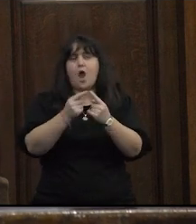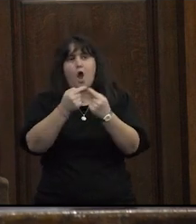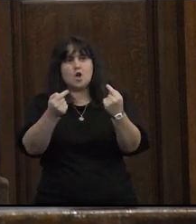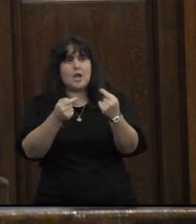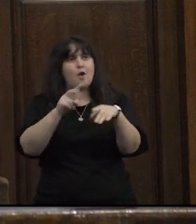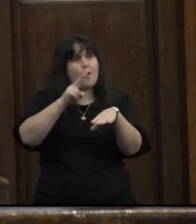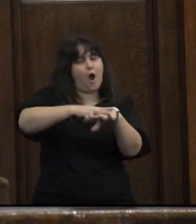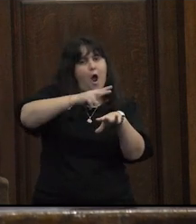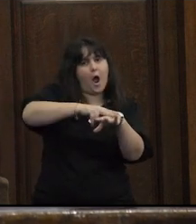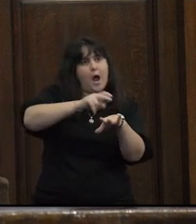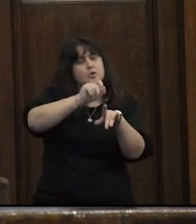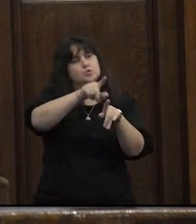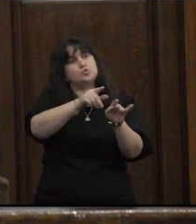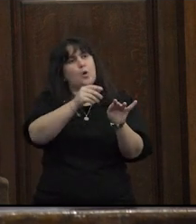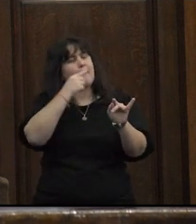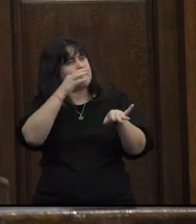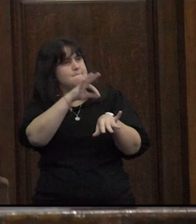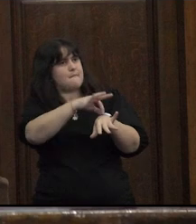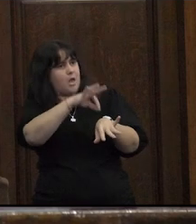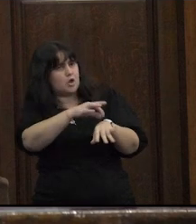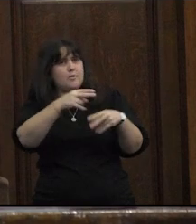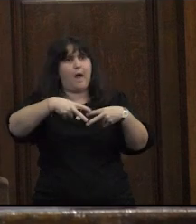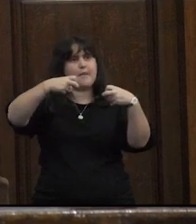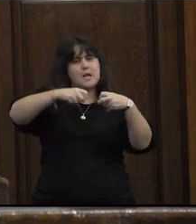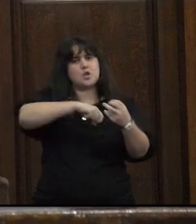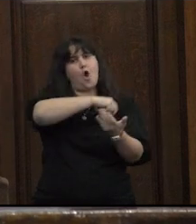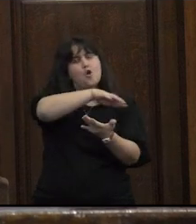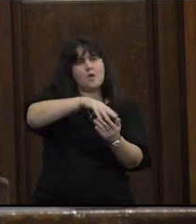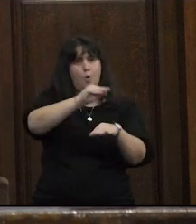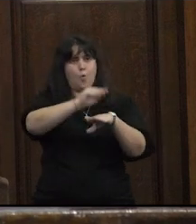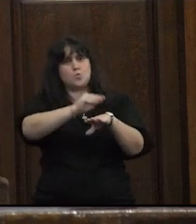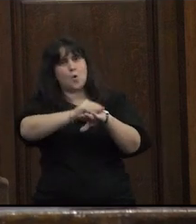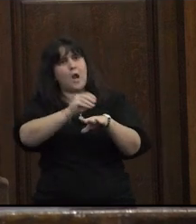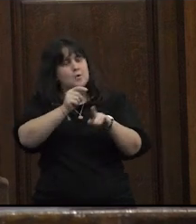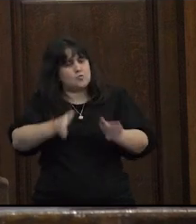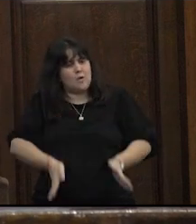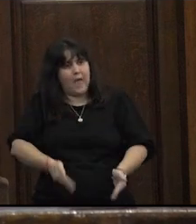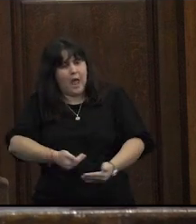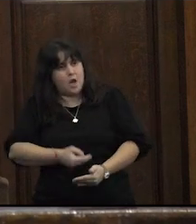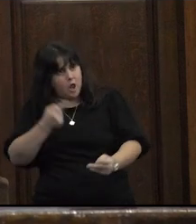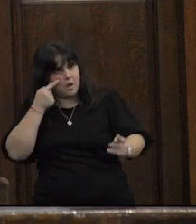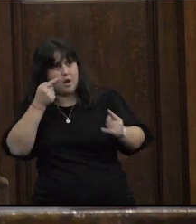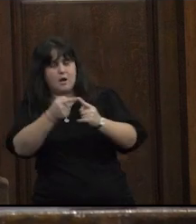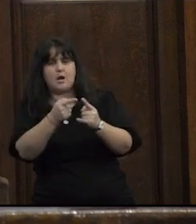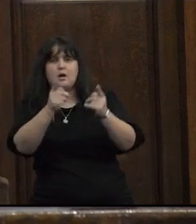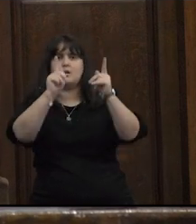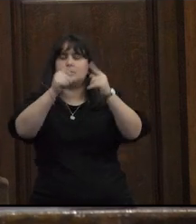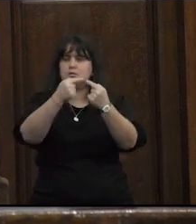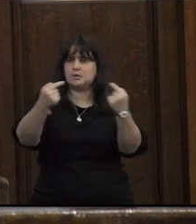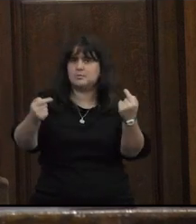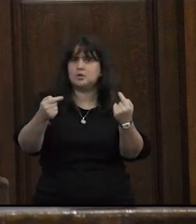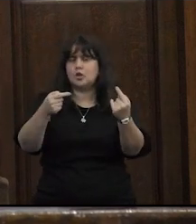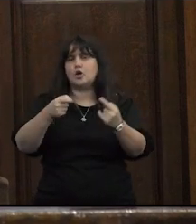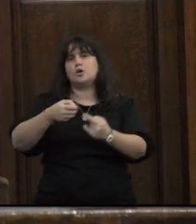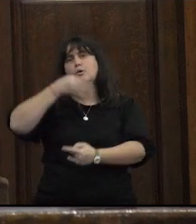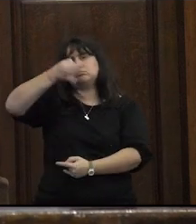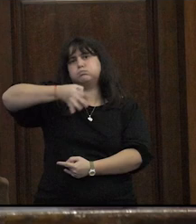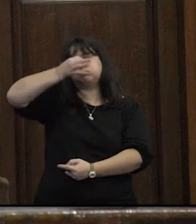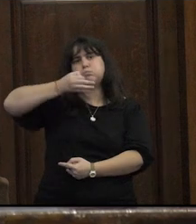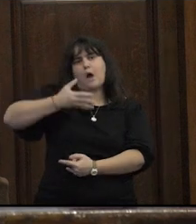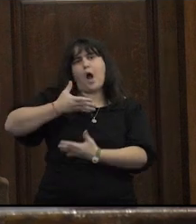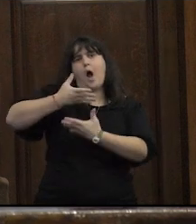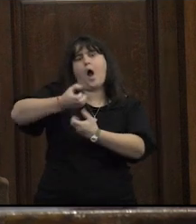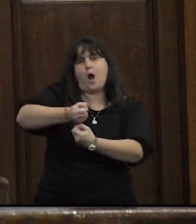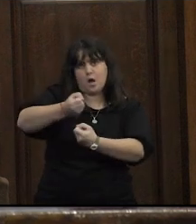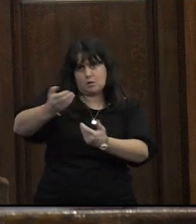instrucciones de carácter biomédico análisis sociocultural con perspectiva de género elementos del discurso de